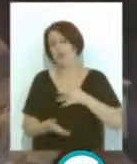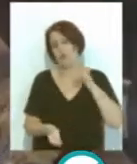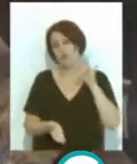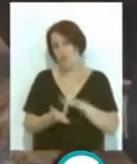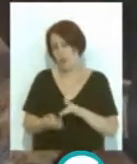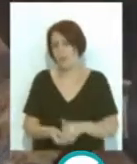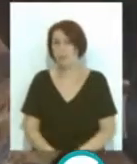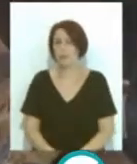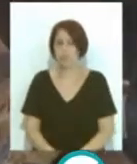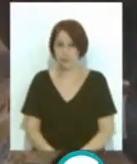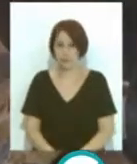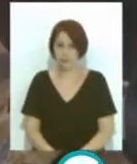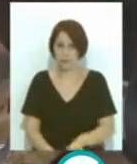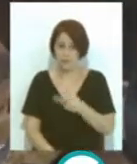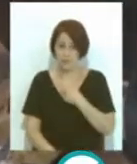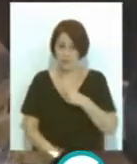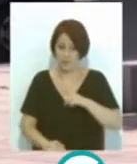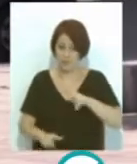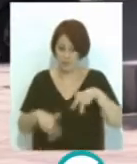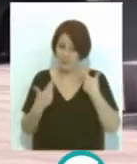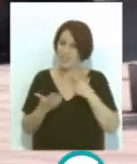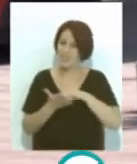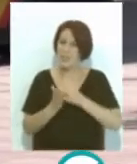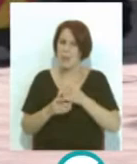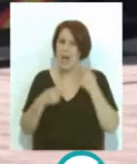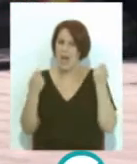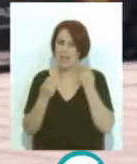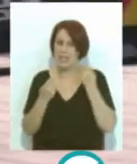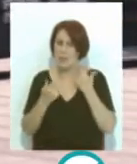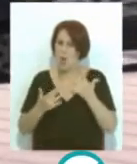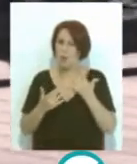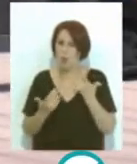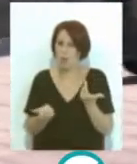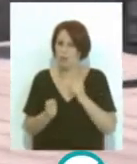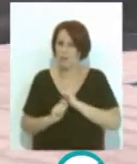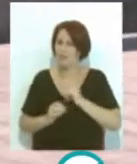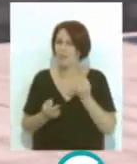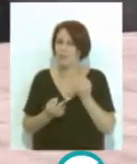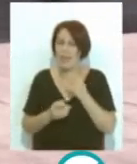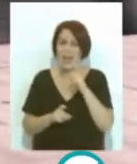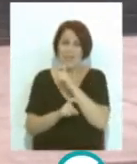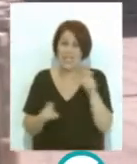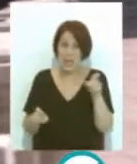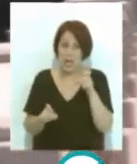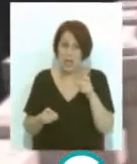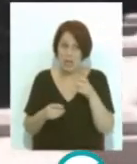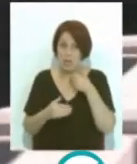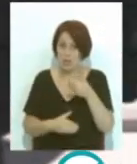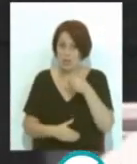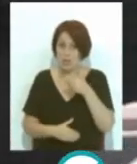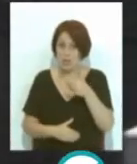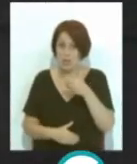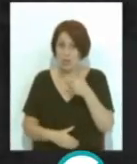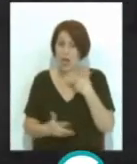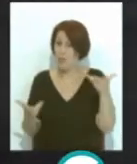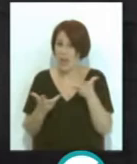vuestro litoral ¿Qué permite este sistema de alerta temprana? En primer lugar avisar de la inminencia de este tipo